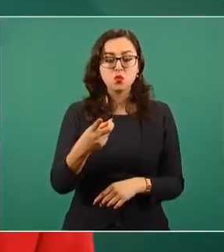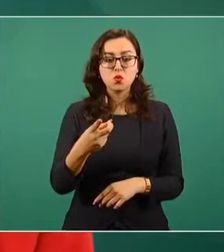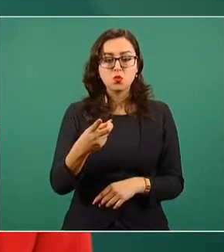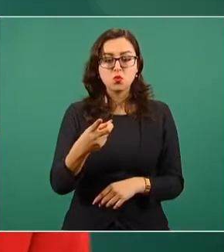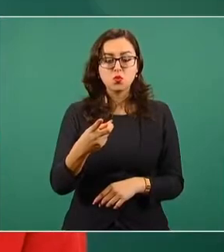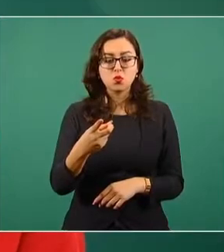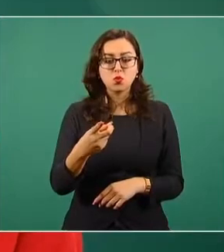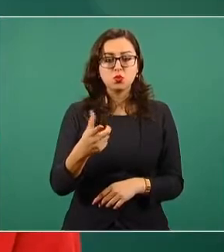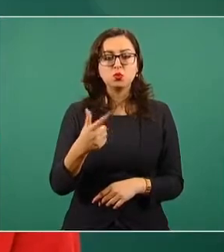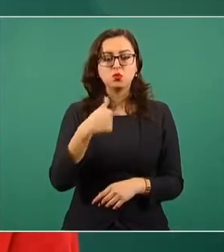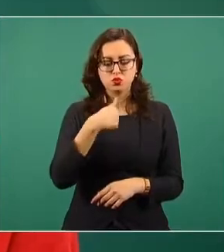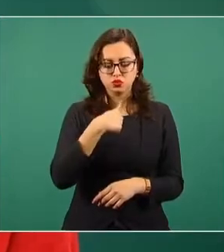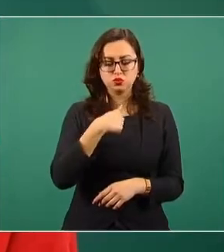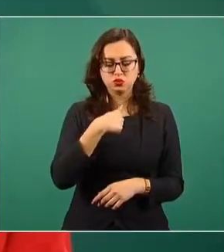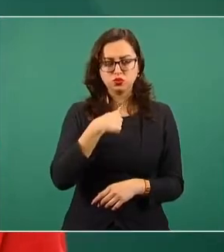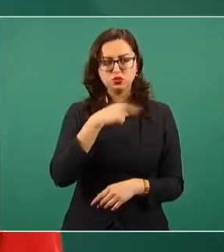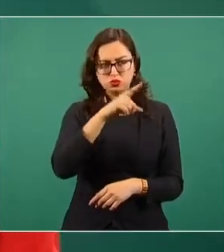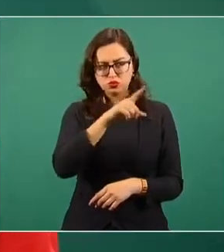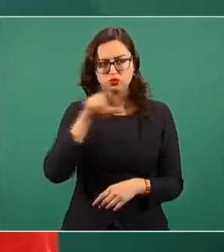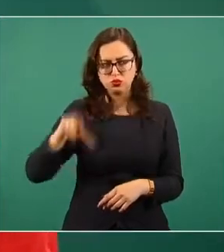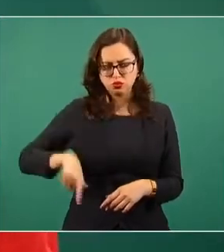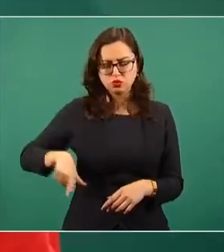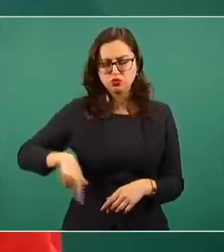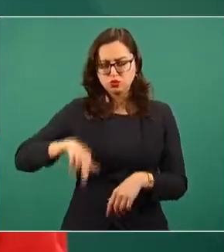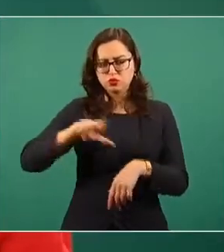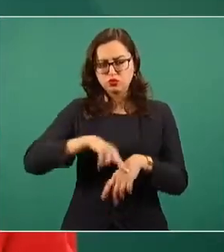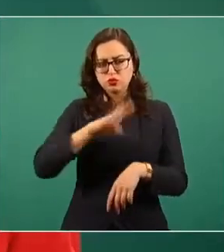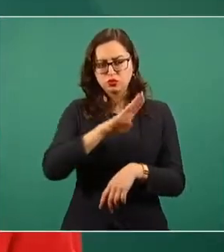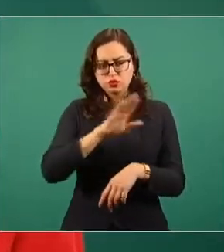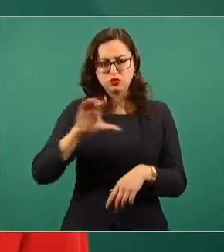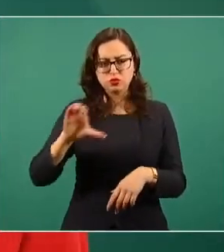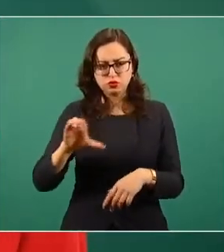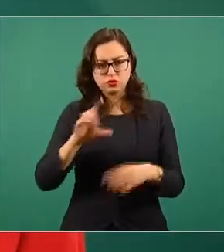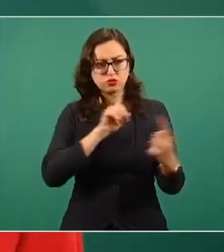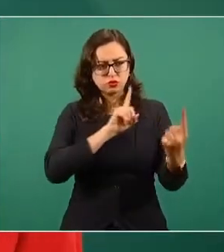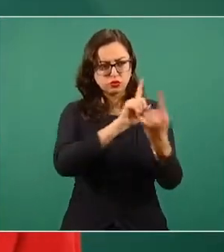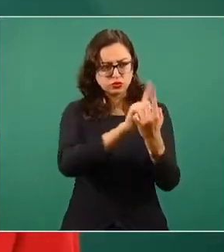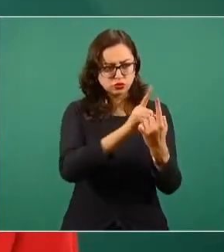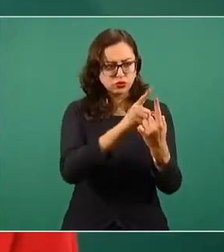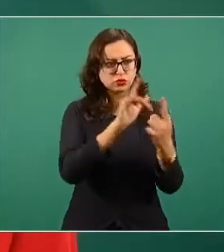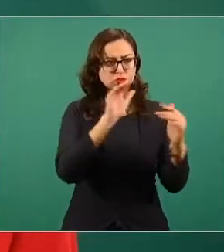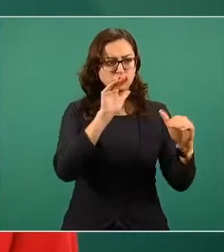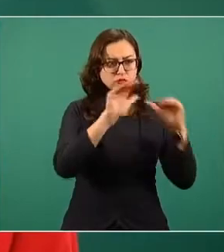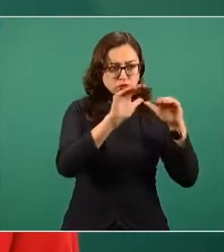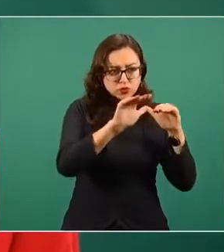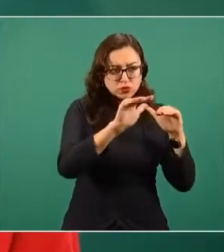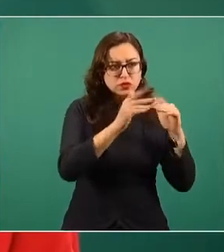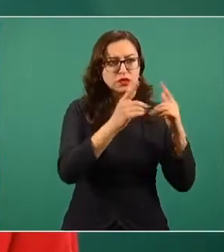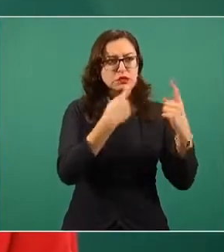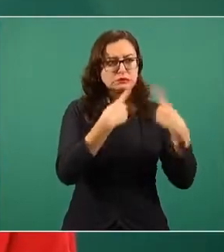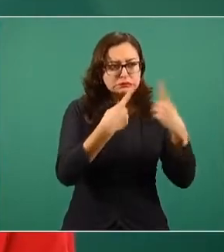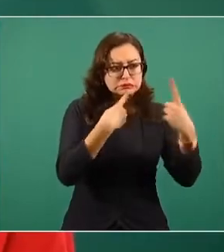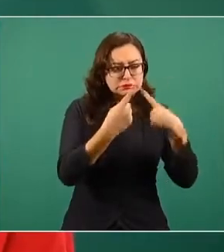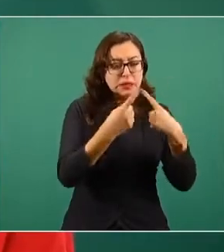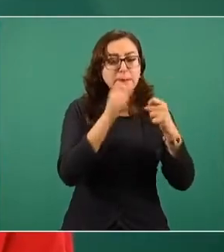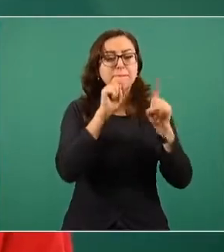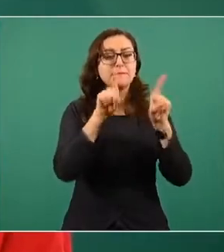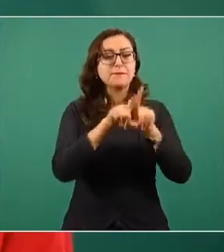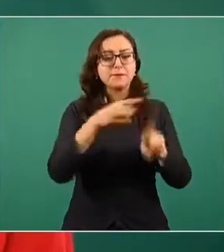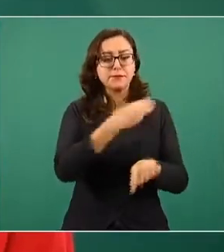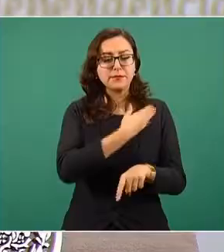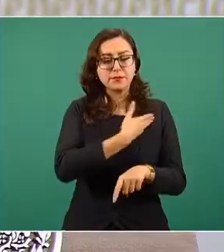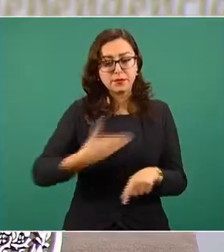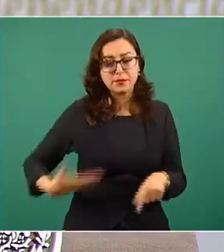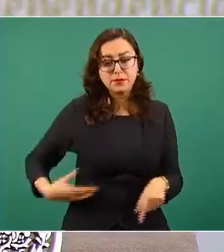con el señor gobernador de Baja California y también con el presidente municipal para ver qué medidas